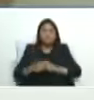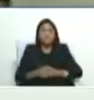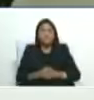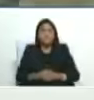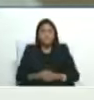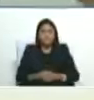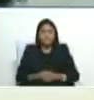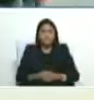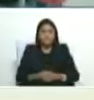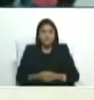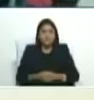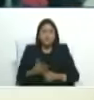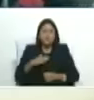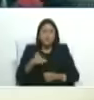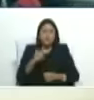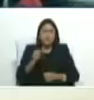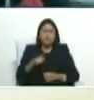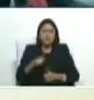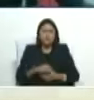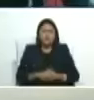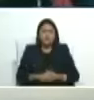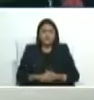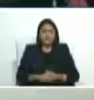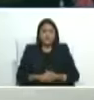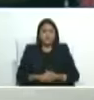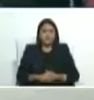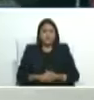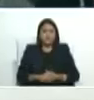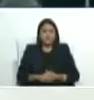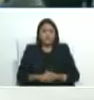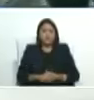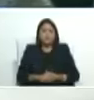si se podía le dije y después hablamos